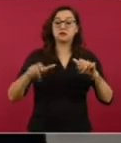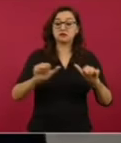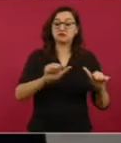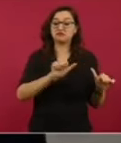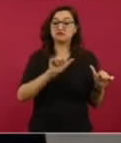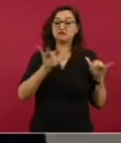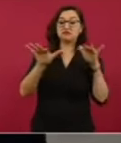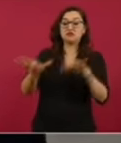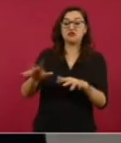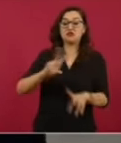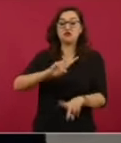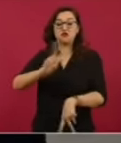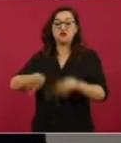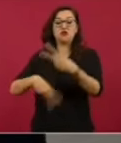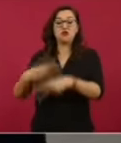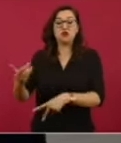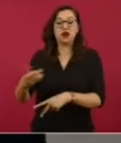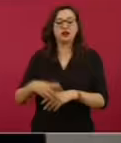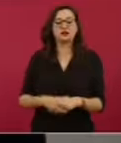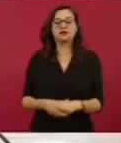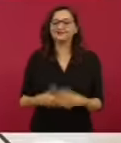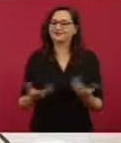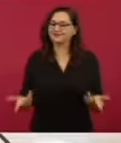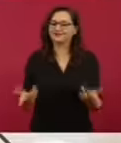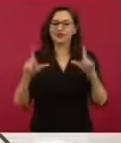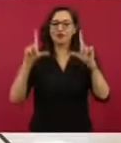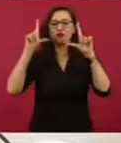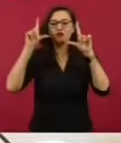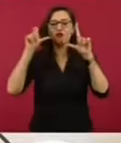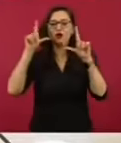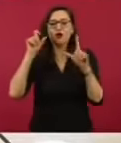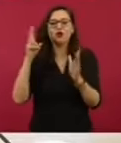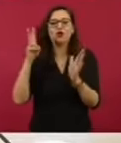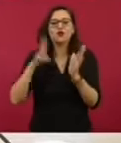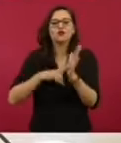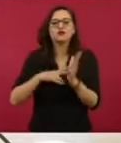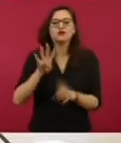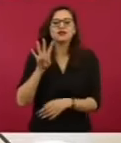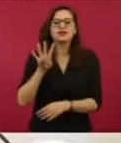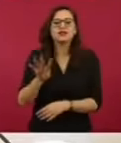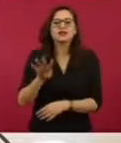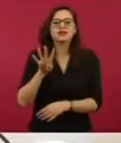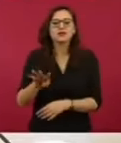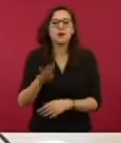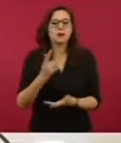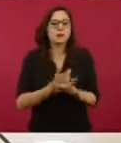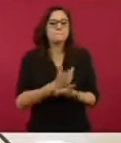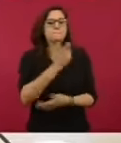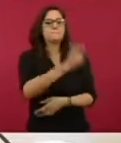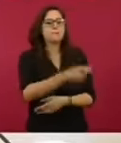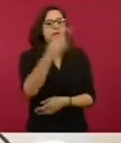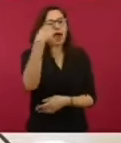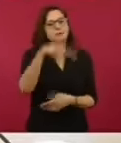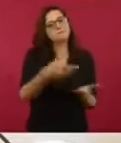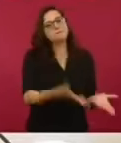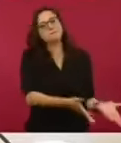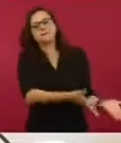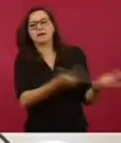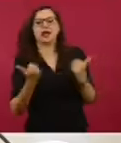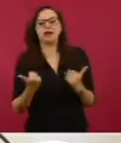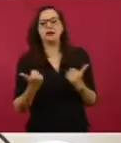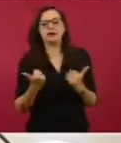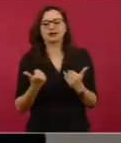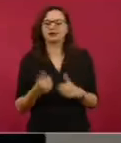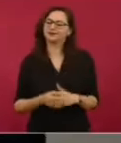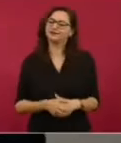mala fe, usaron una foto de 2019 para decir que fueron acarreados. En las